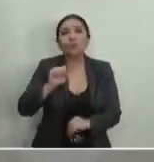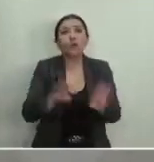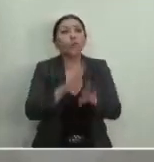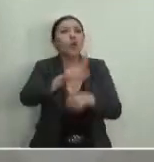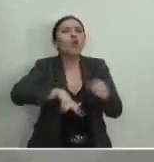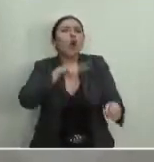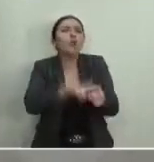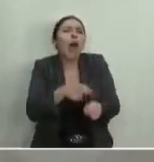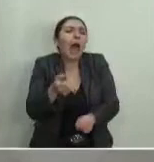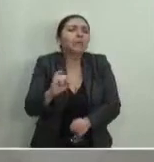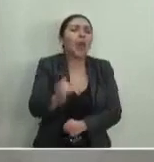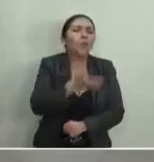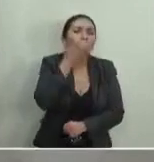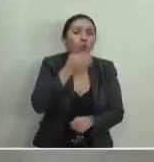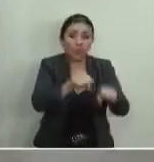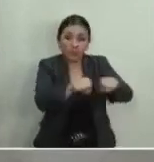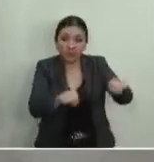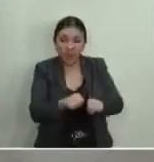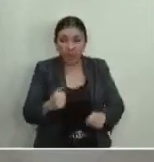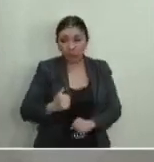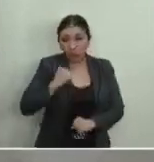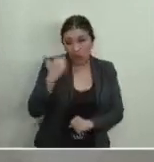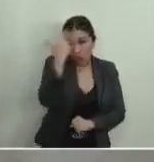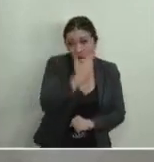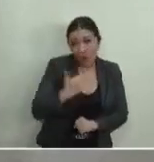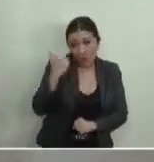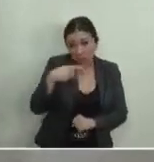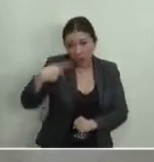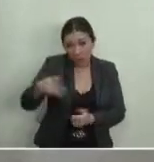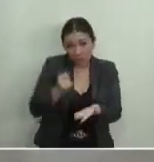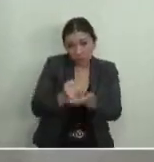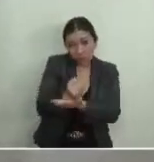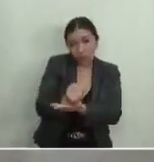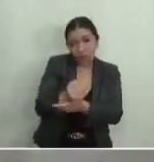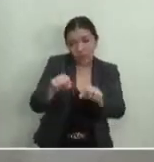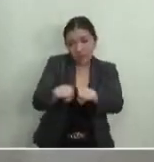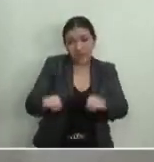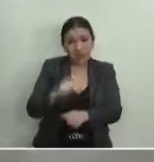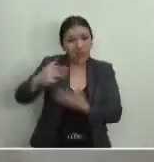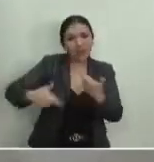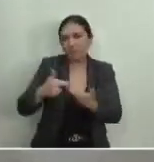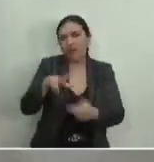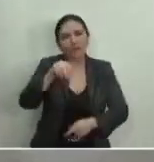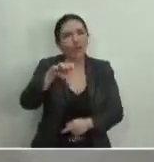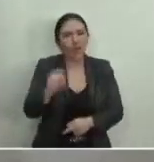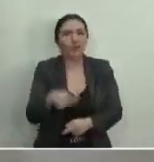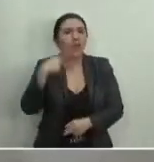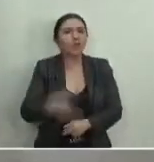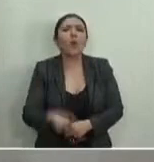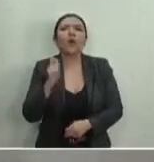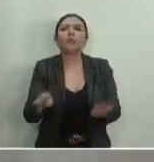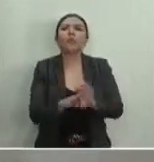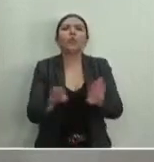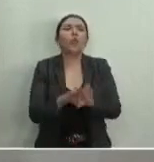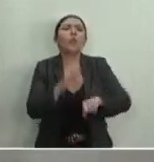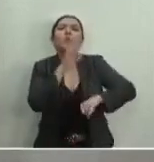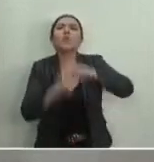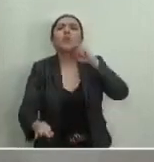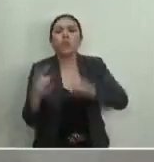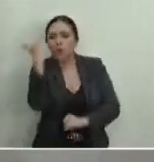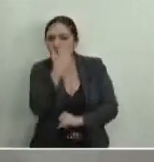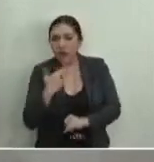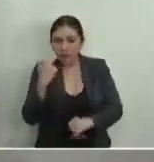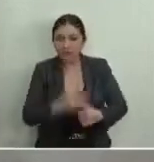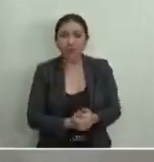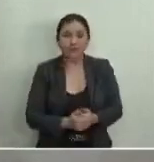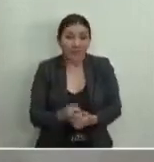lo ordinario que la Sala Superior revise las determinaciones de las salas regionales. Las salas regionales, en términos generales, somos última instancia y